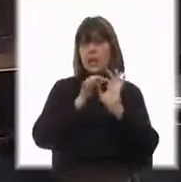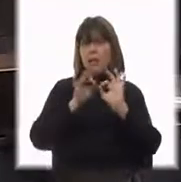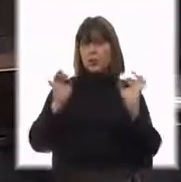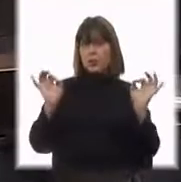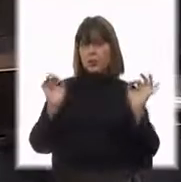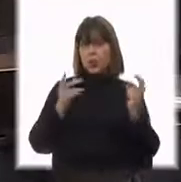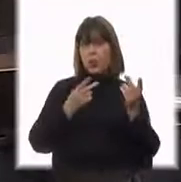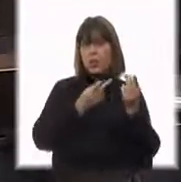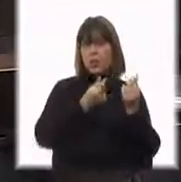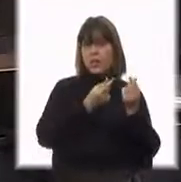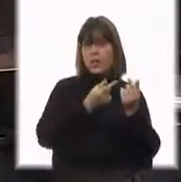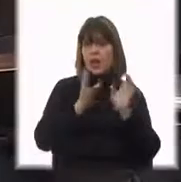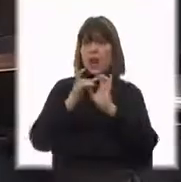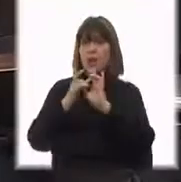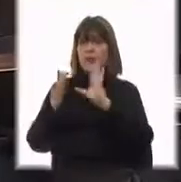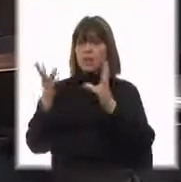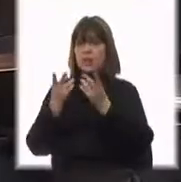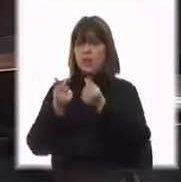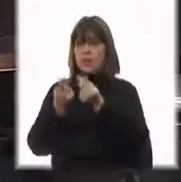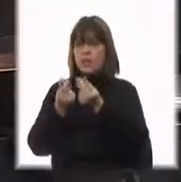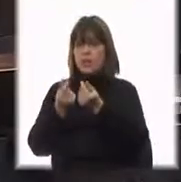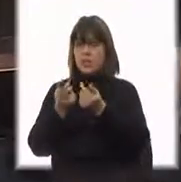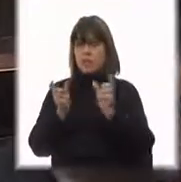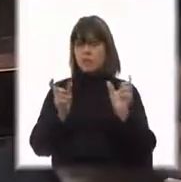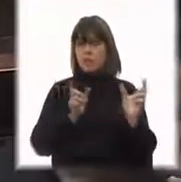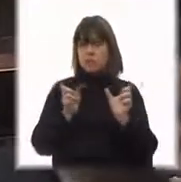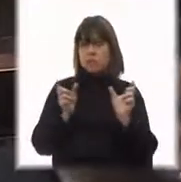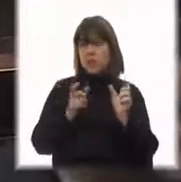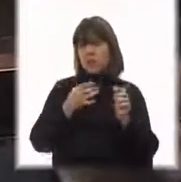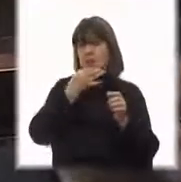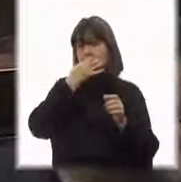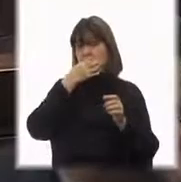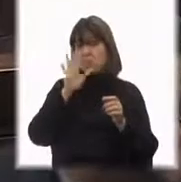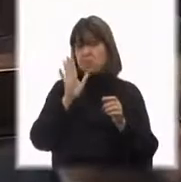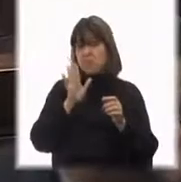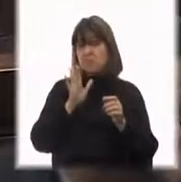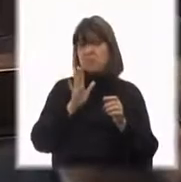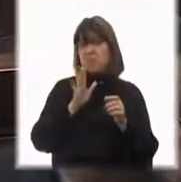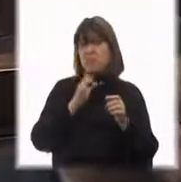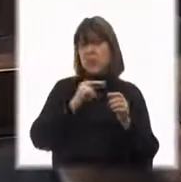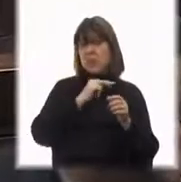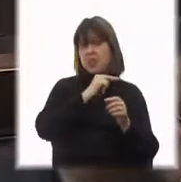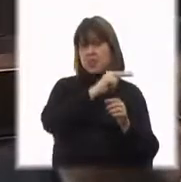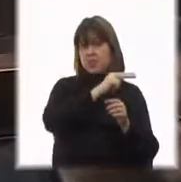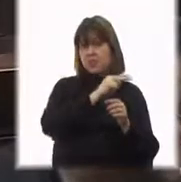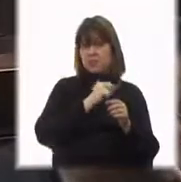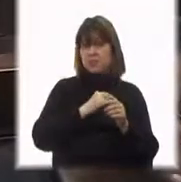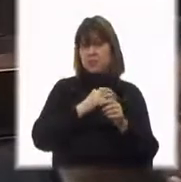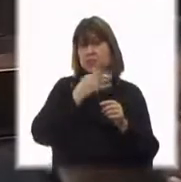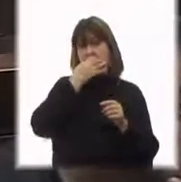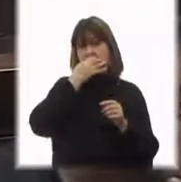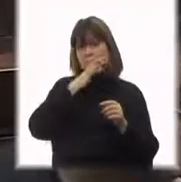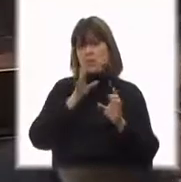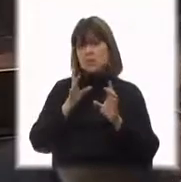con la libertad financiera. El que quiere mantenerse en la esclavitud financiera, se mantiene en la esclavitud financiera.